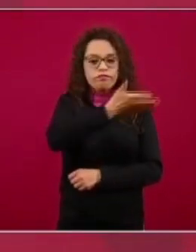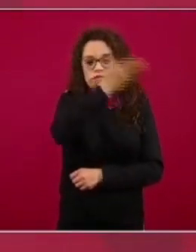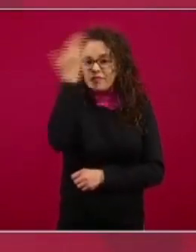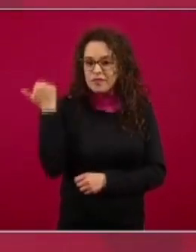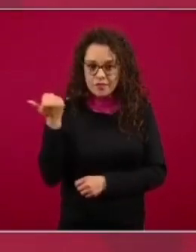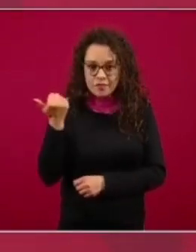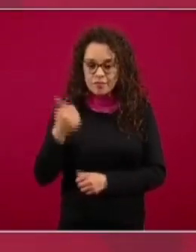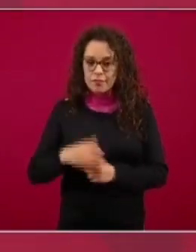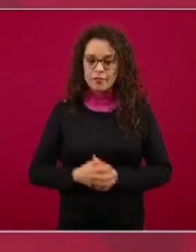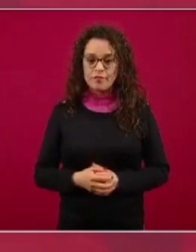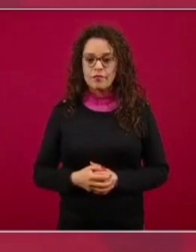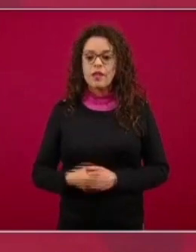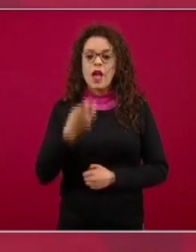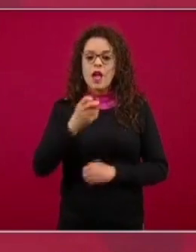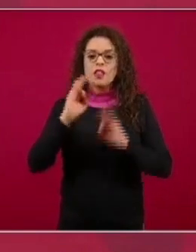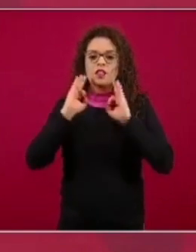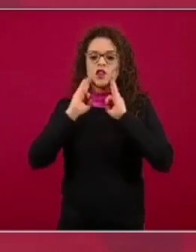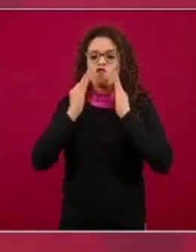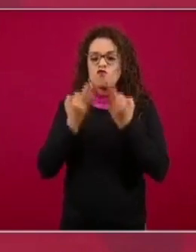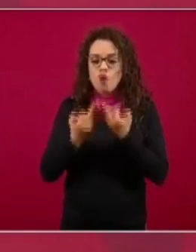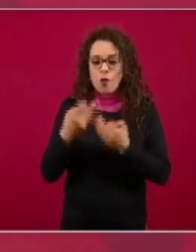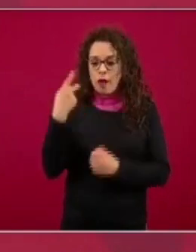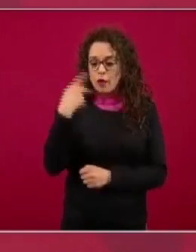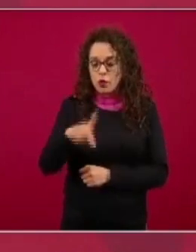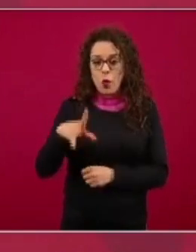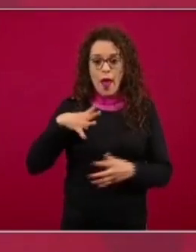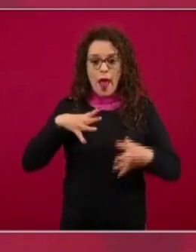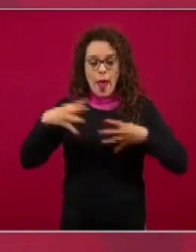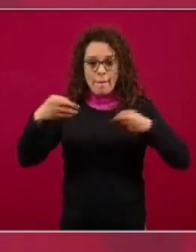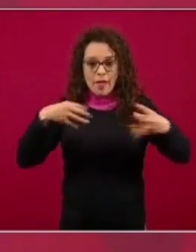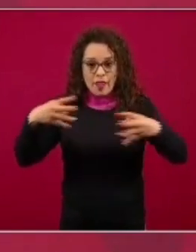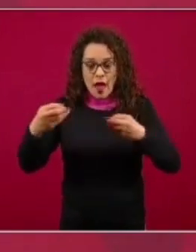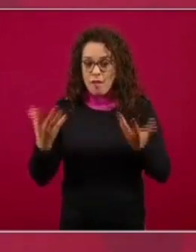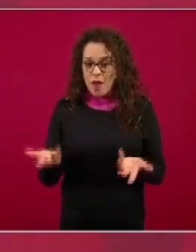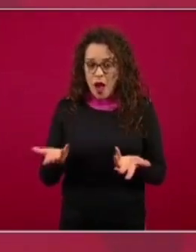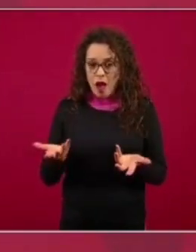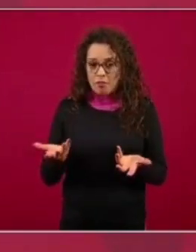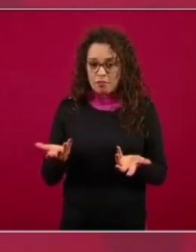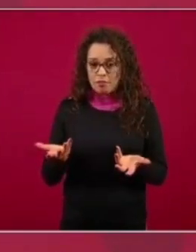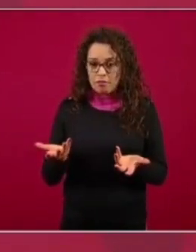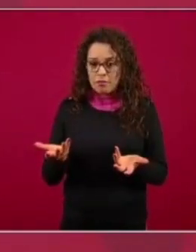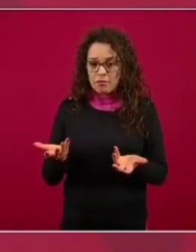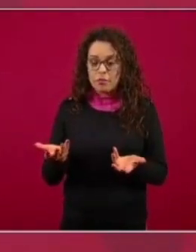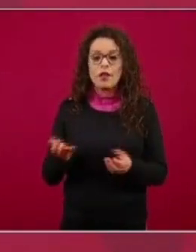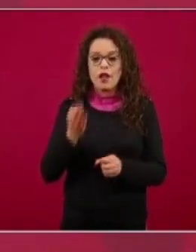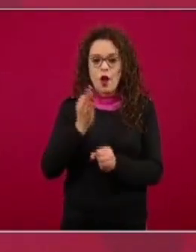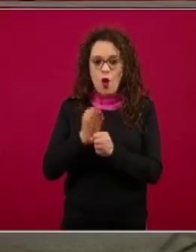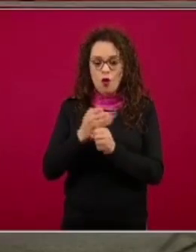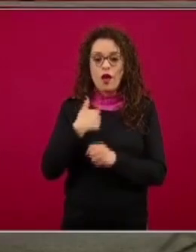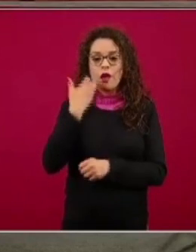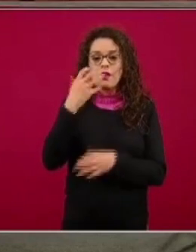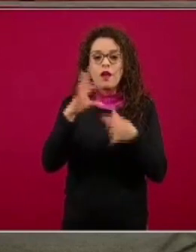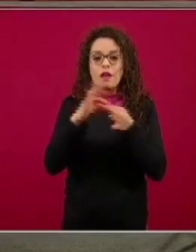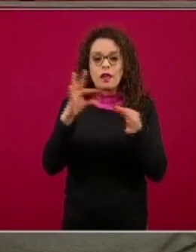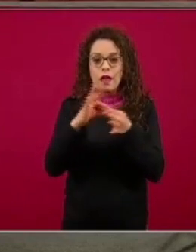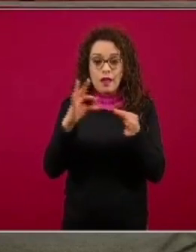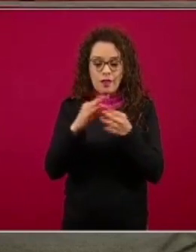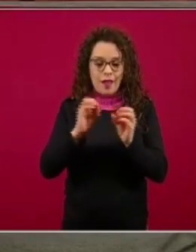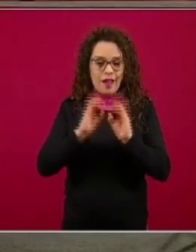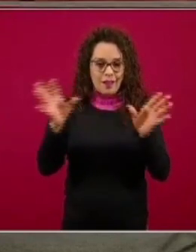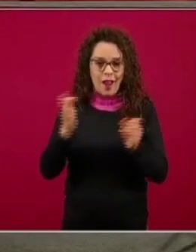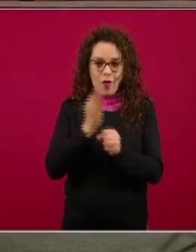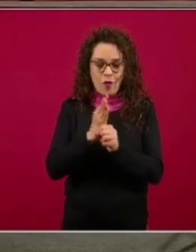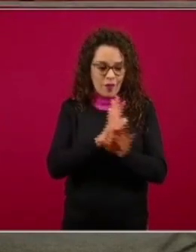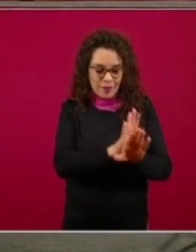la propia epidemia en términos de la famosa inmunidad de rebaño hago un paréntesis para aclarar ningún país del mundo